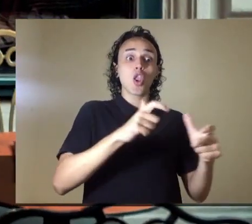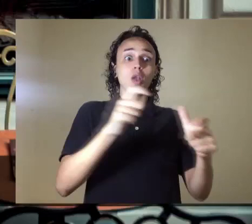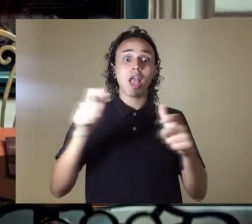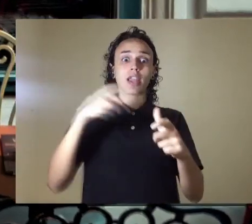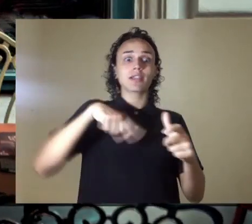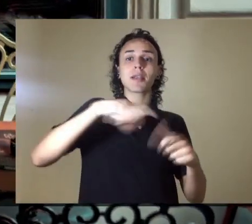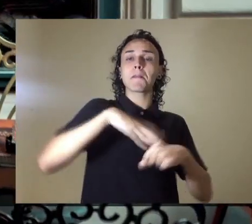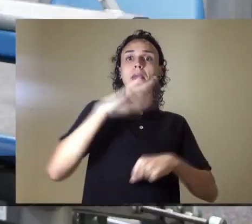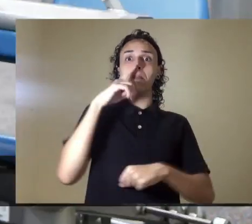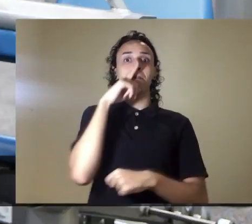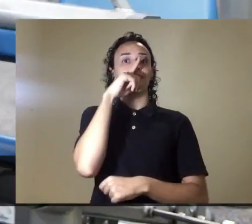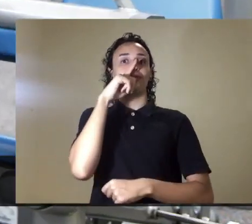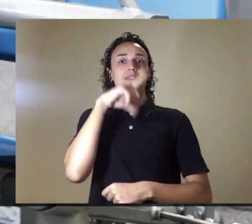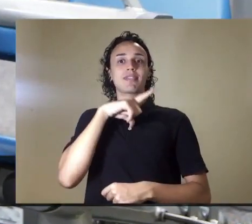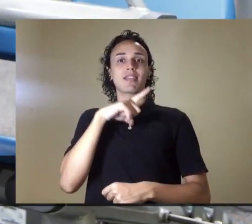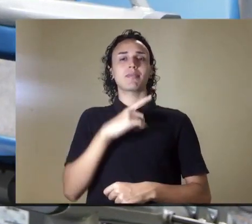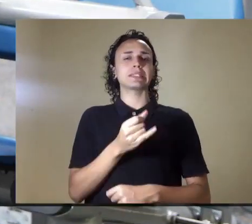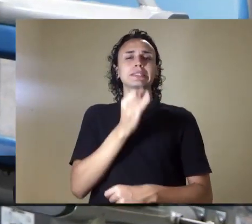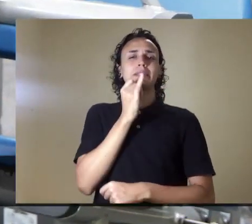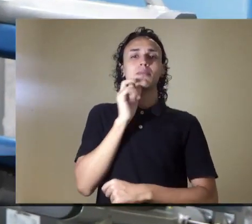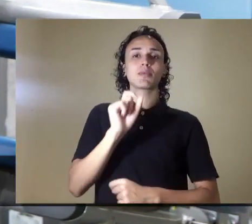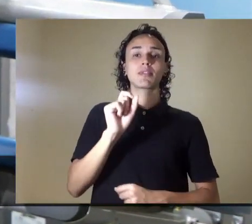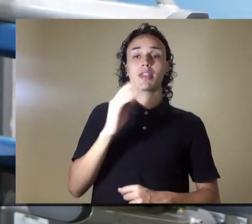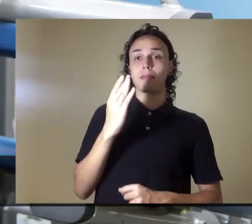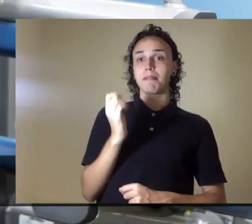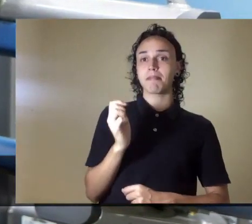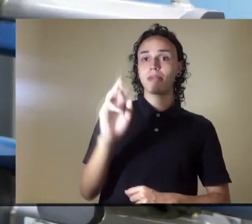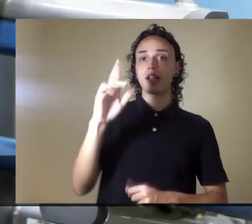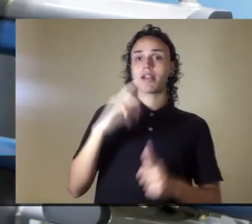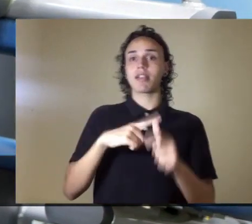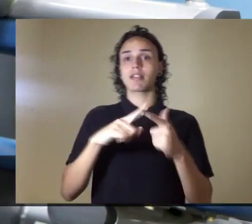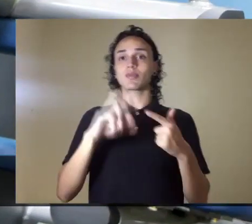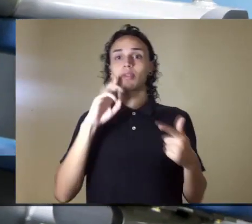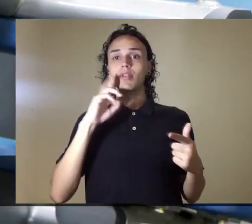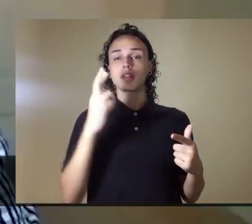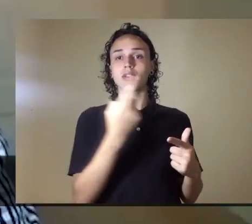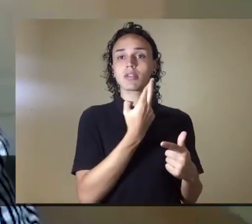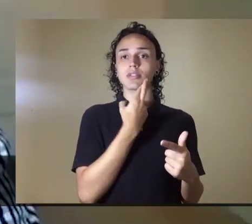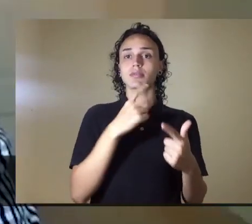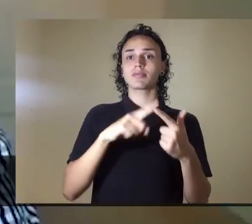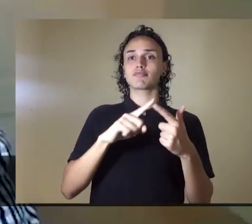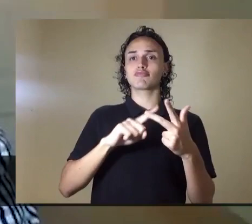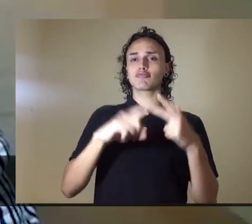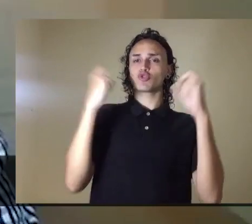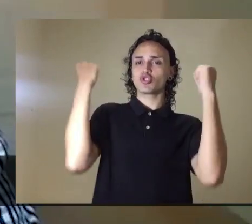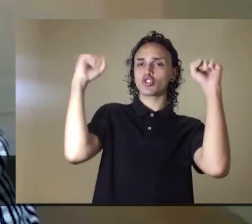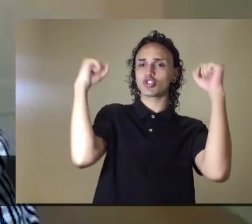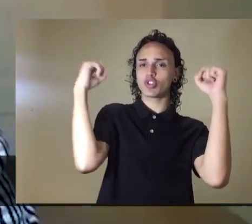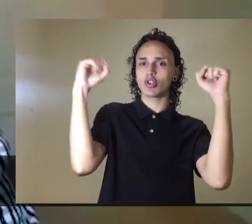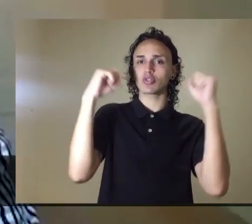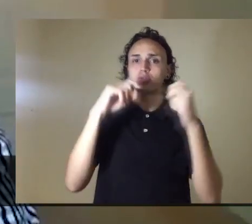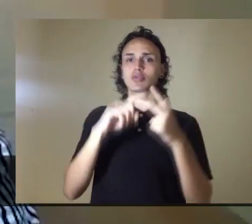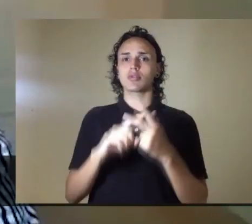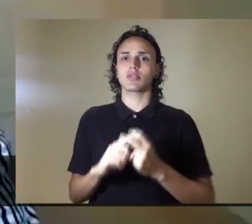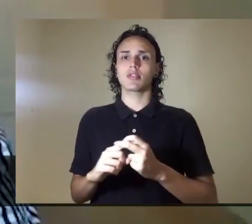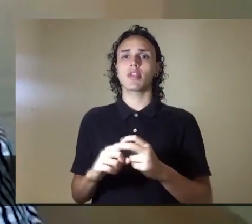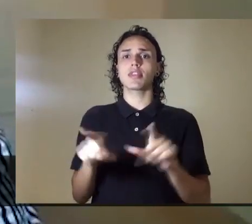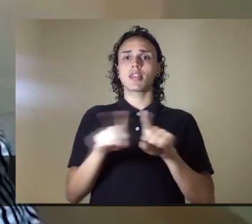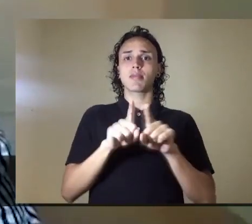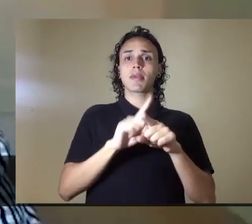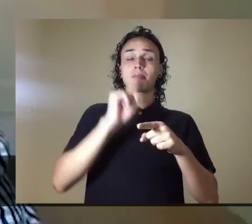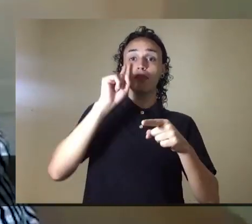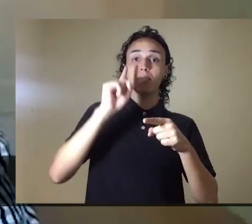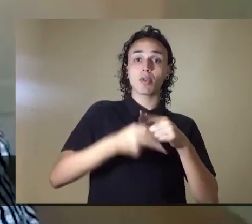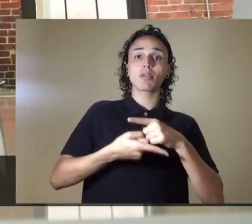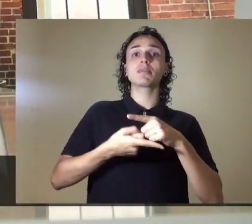restaurantes, gimnasios. Hay prohibición de reuniones en cuanto al